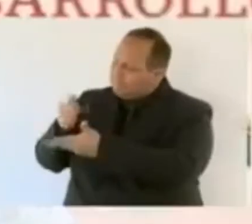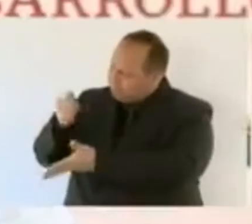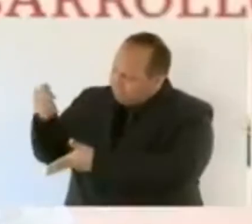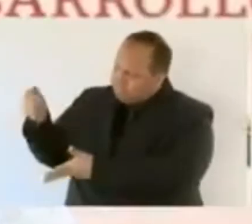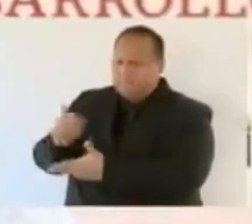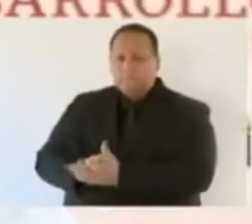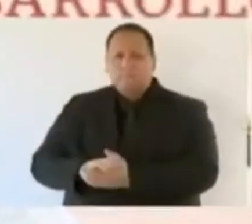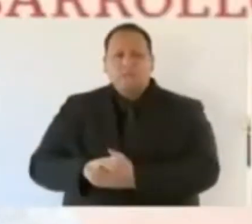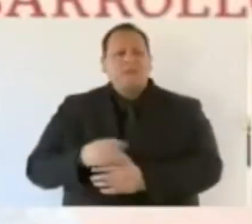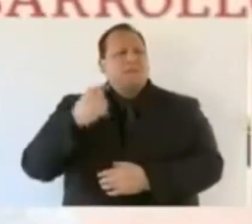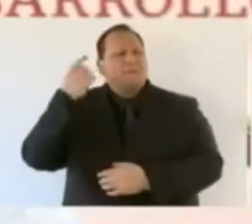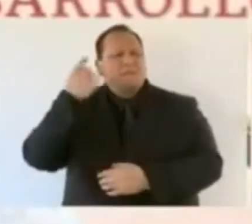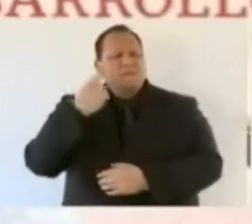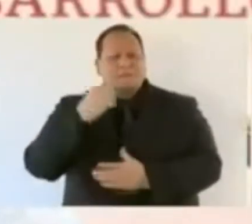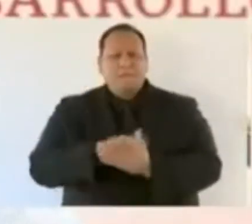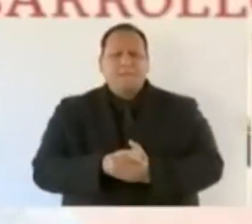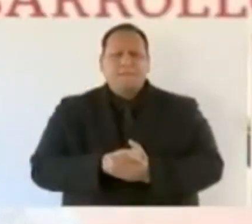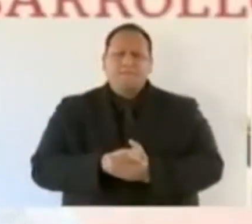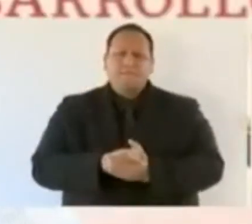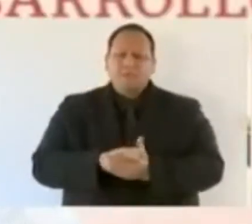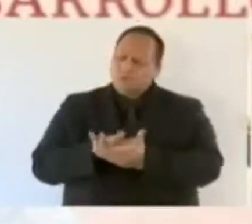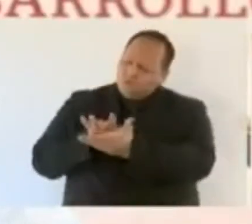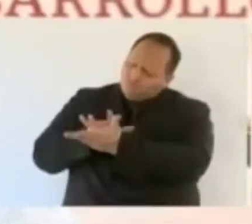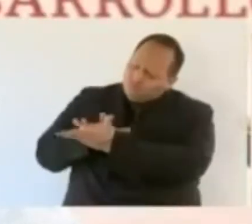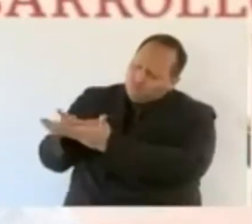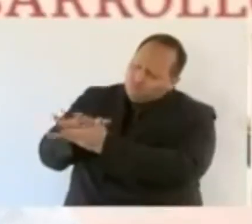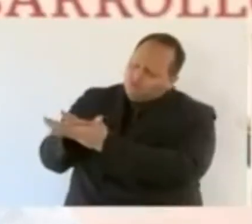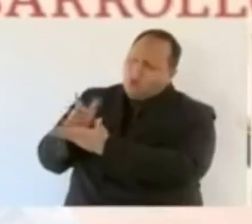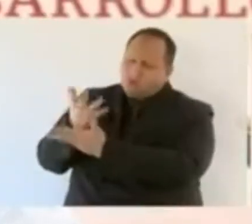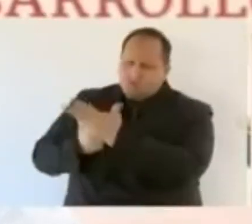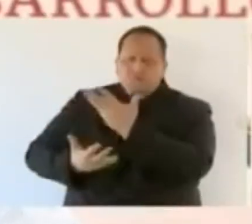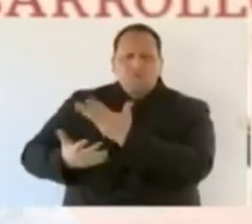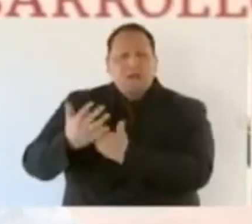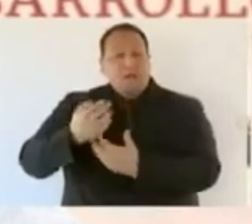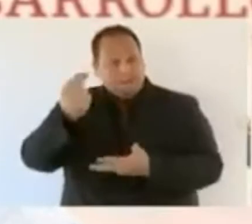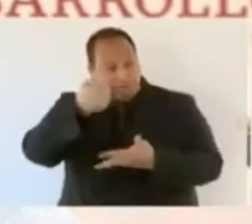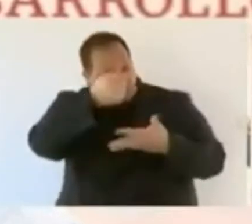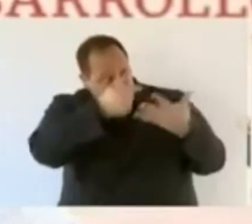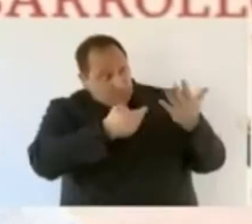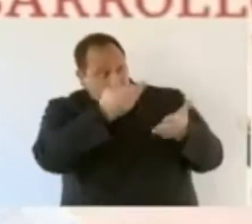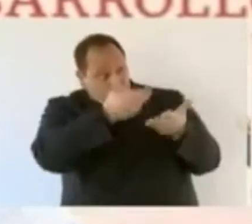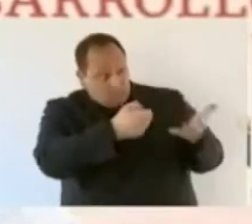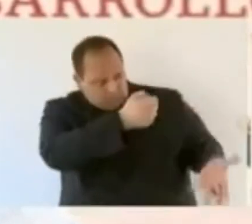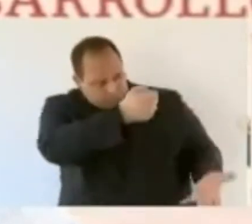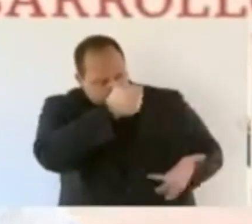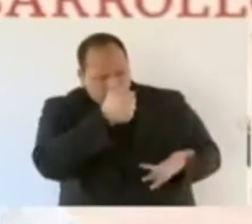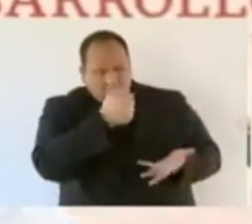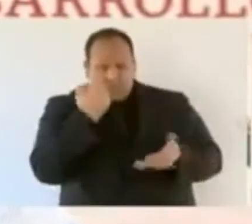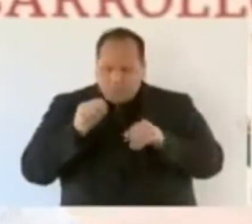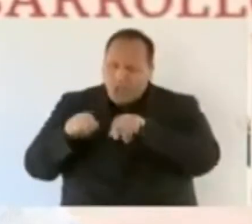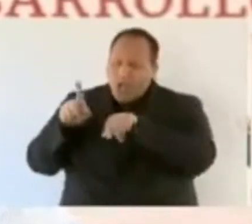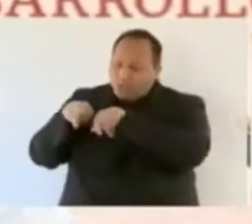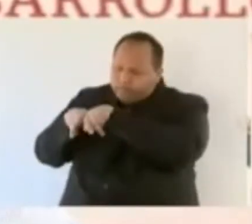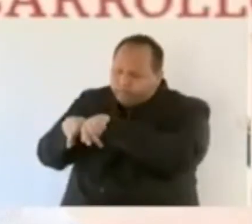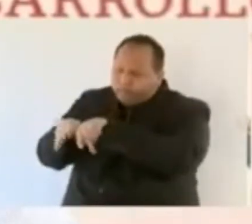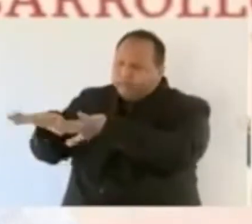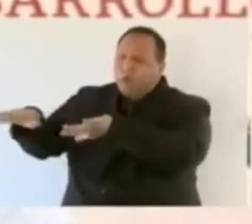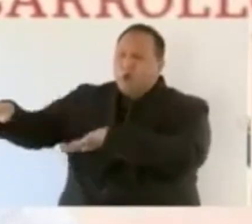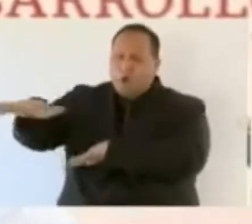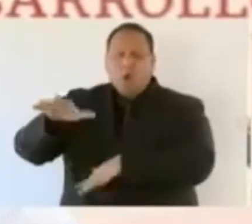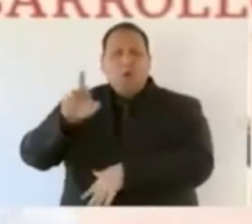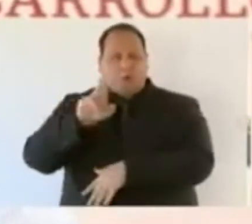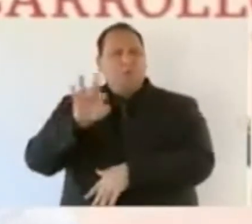tener el apoyo que se requiera para la introducción del agua,